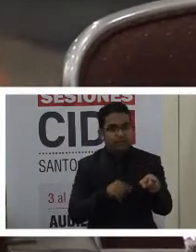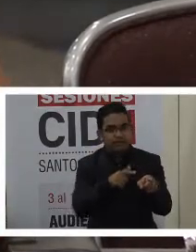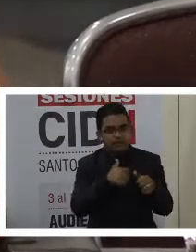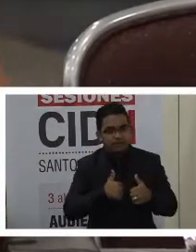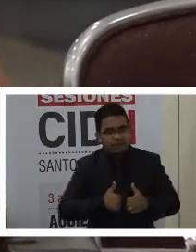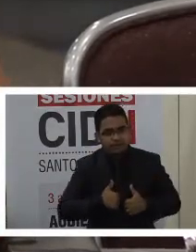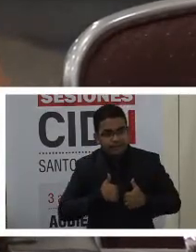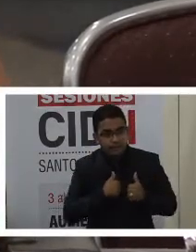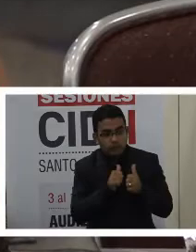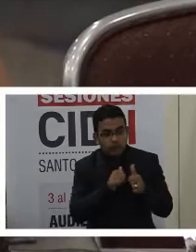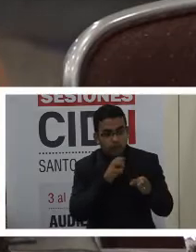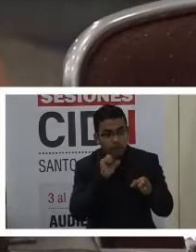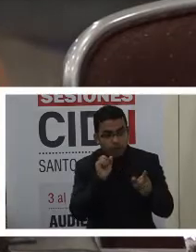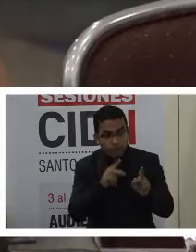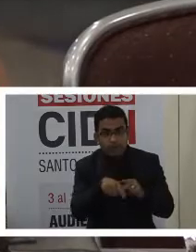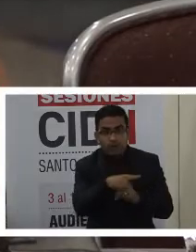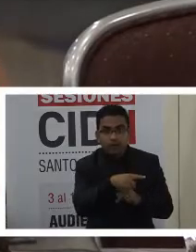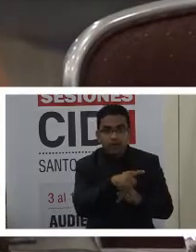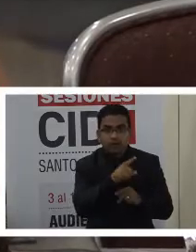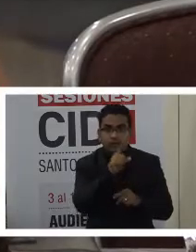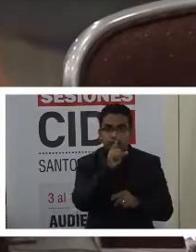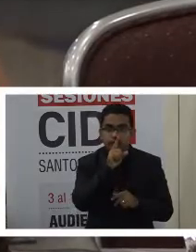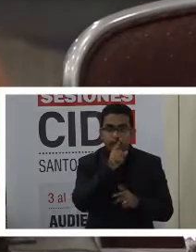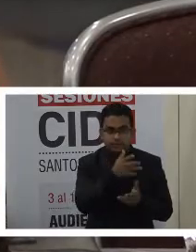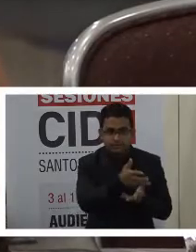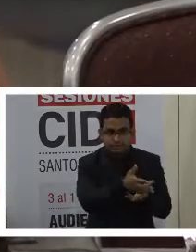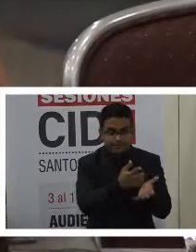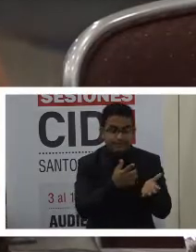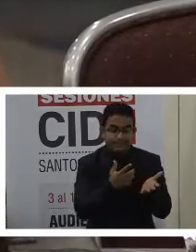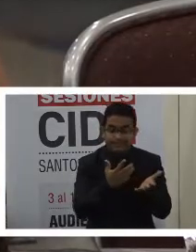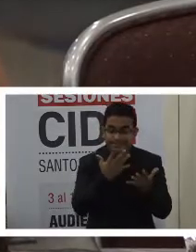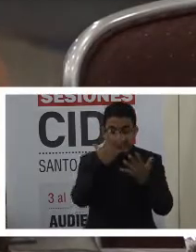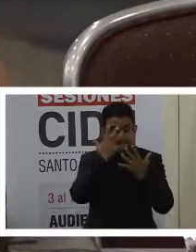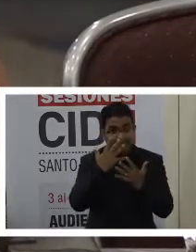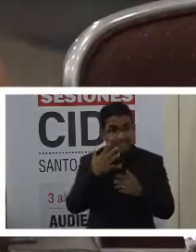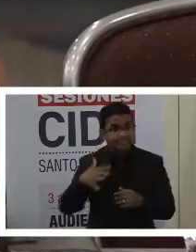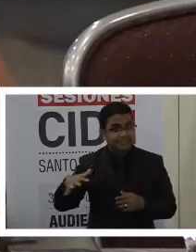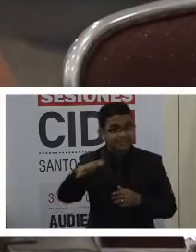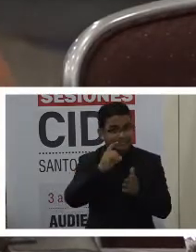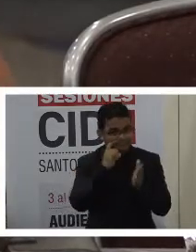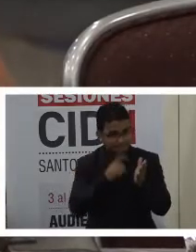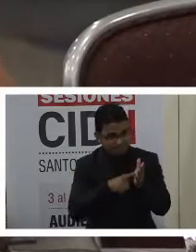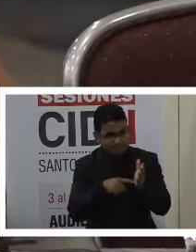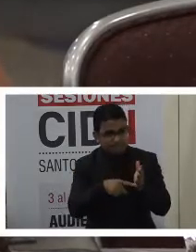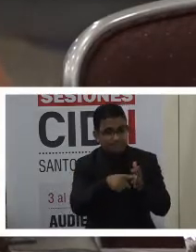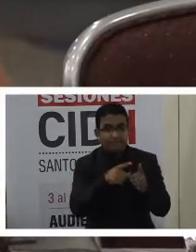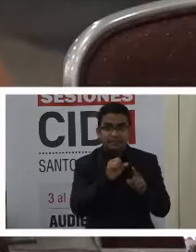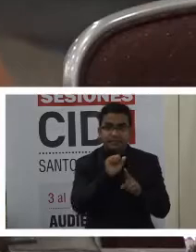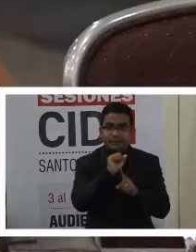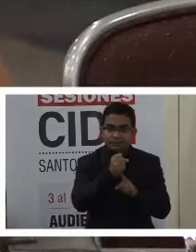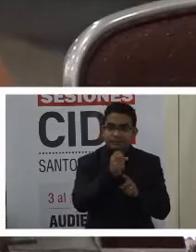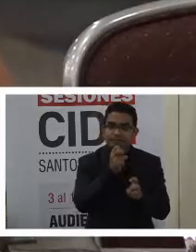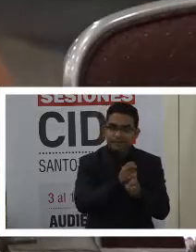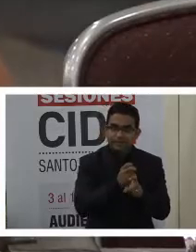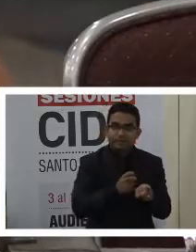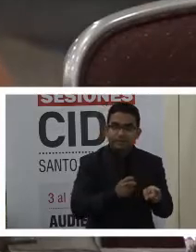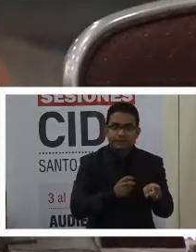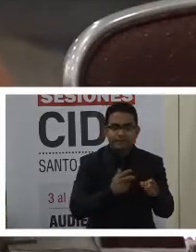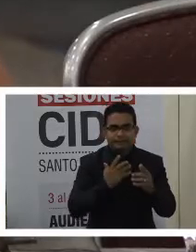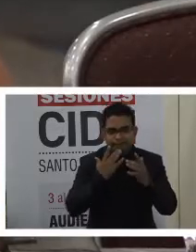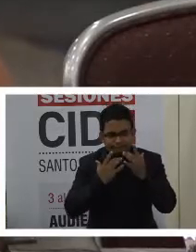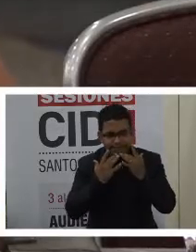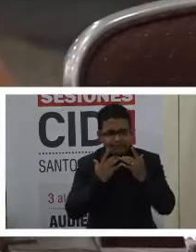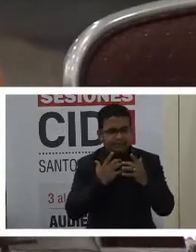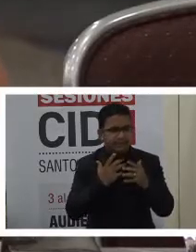nuestros adultos mayores, porque son objetos, lamentablemente, de una situación de crisis,